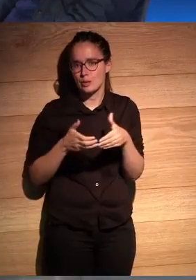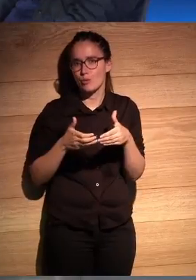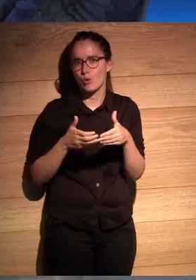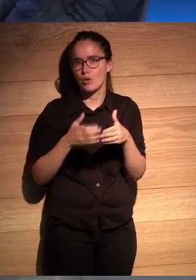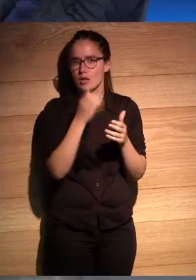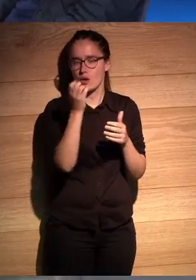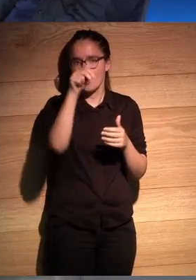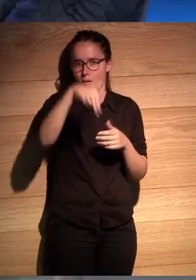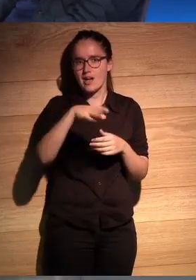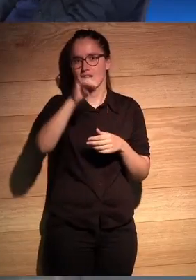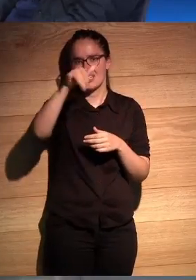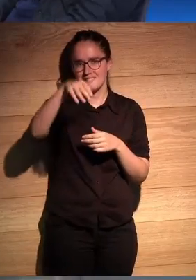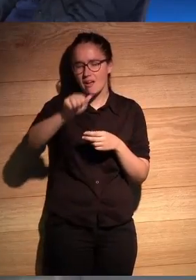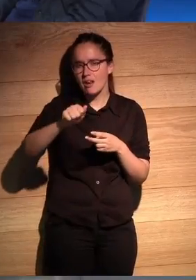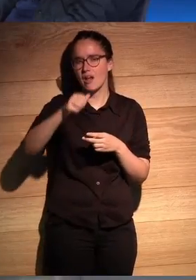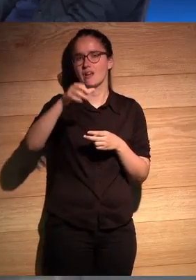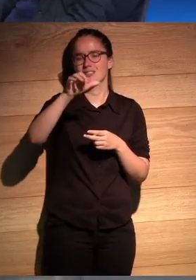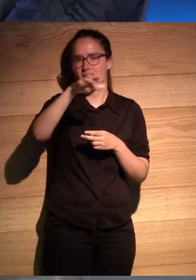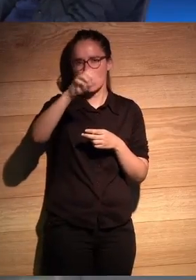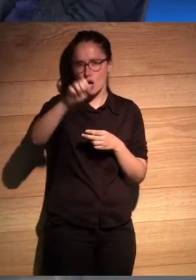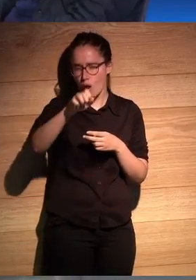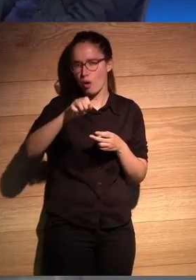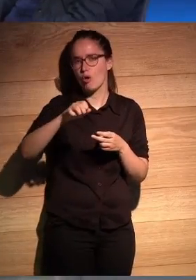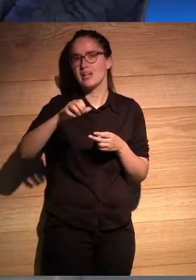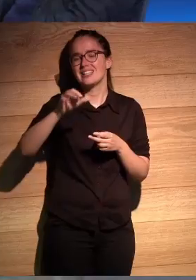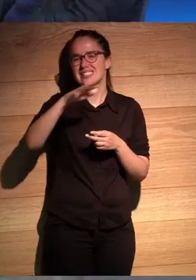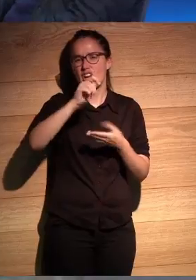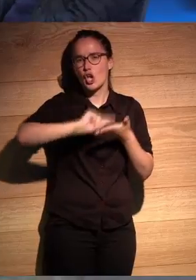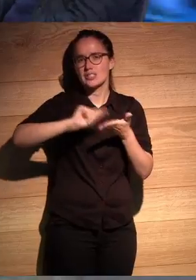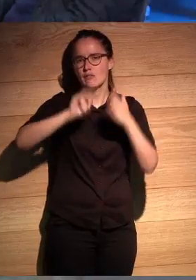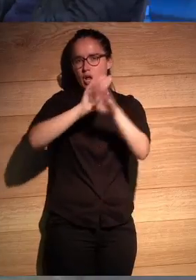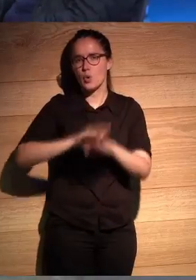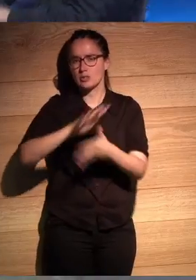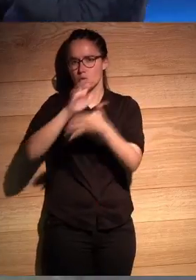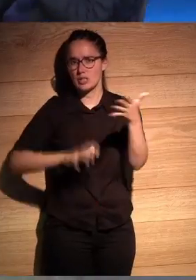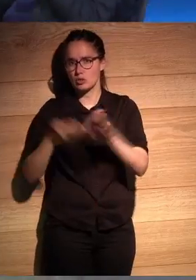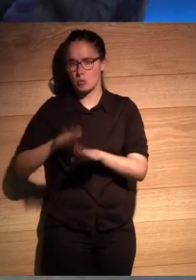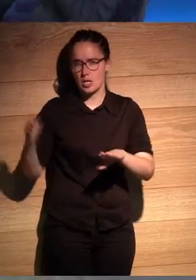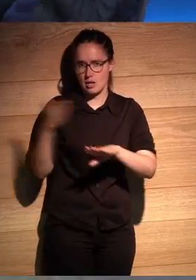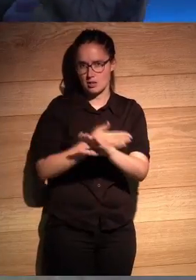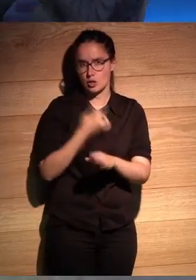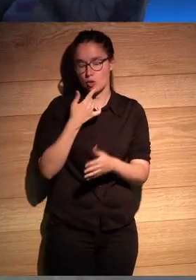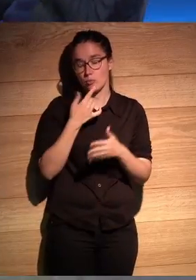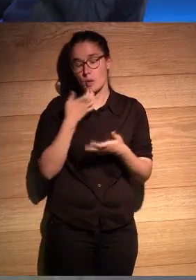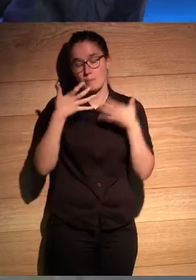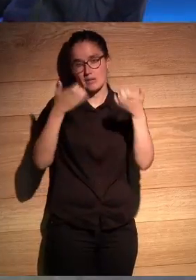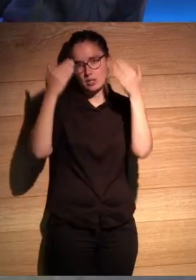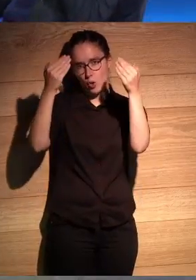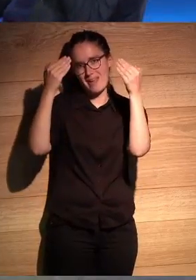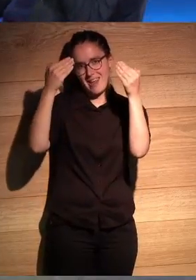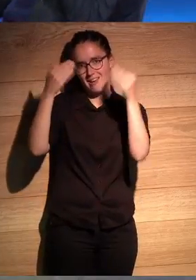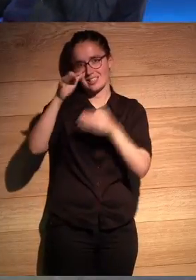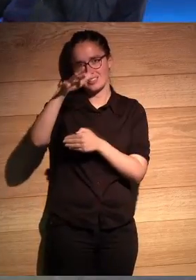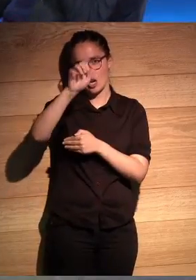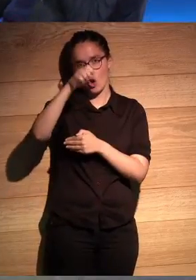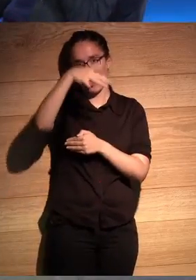Juan Villoro Cristina Rivera Garza Sergio González Rodríguez Sergio escribe el último texto antes de morir yo le dedico unas palabras de homenaje